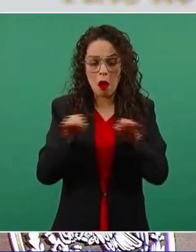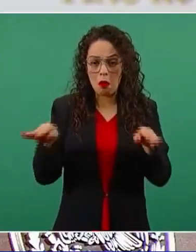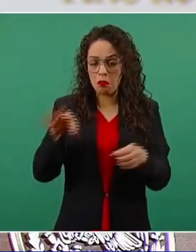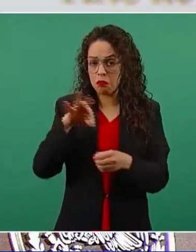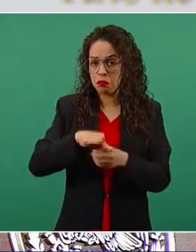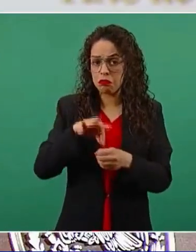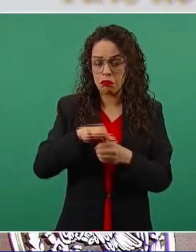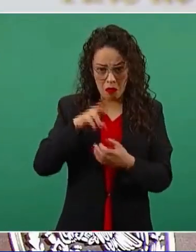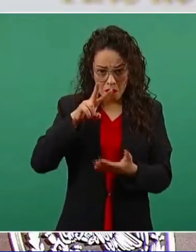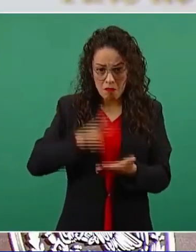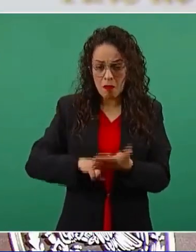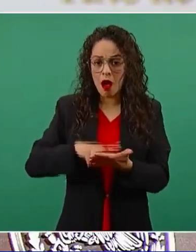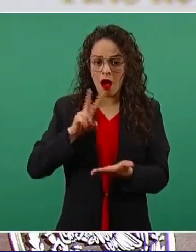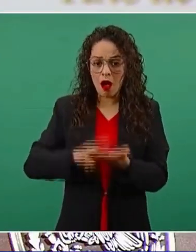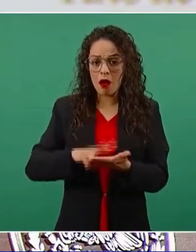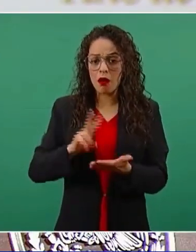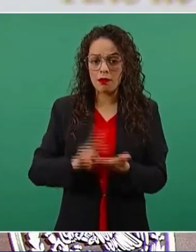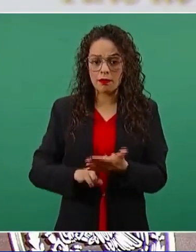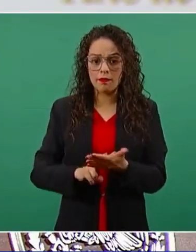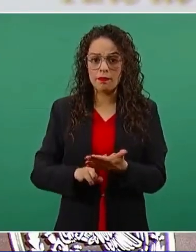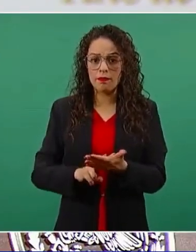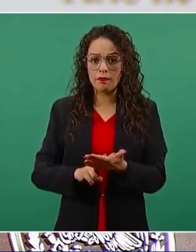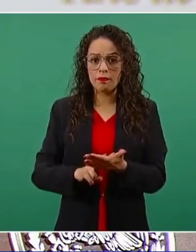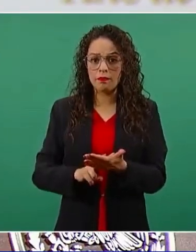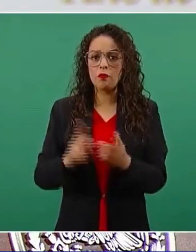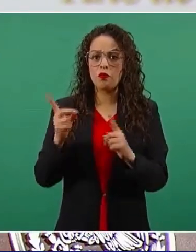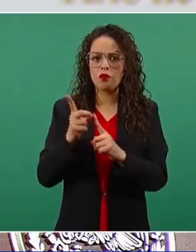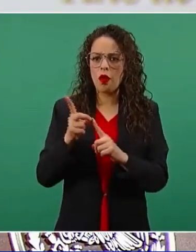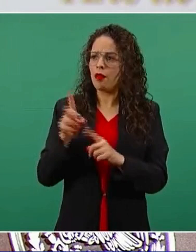la Tarahumara.